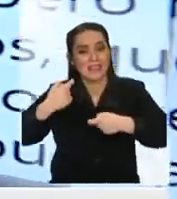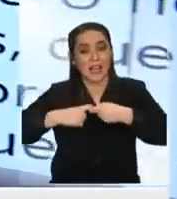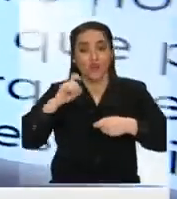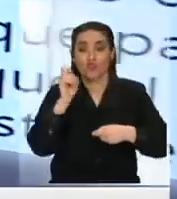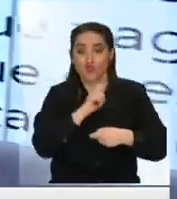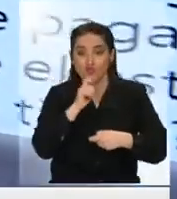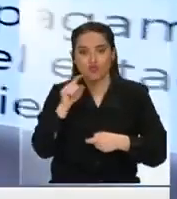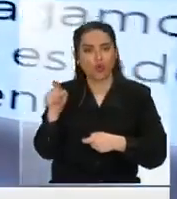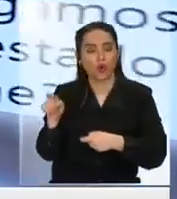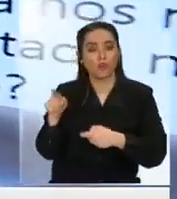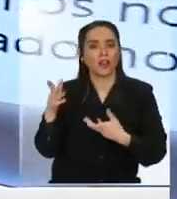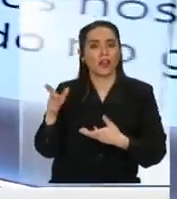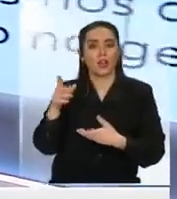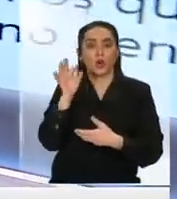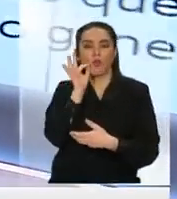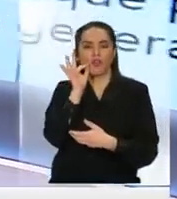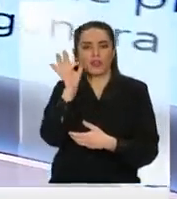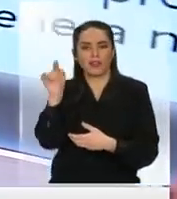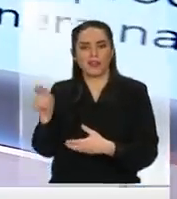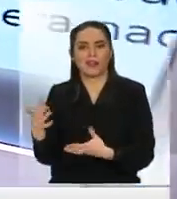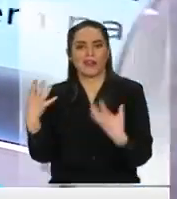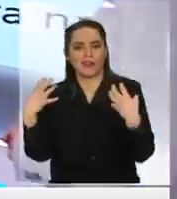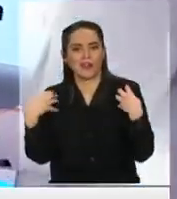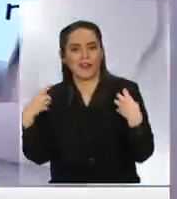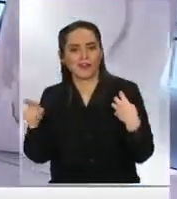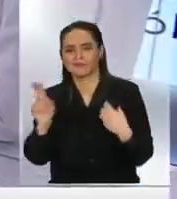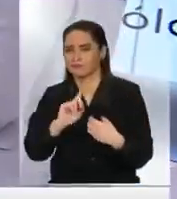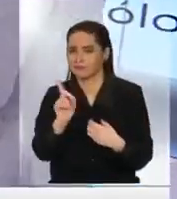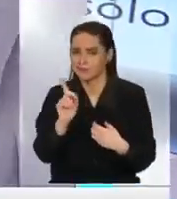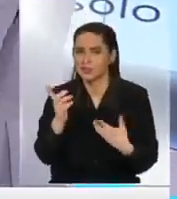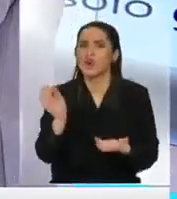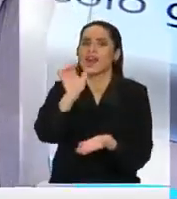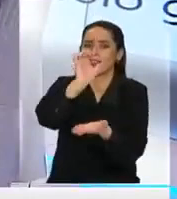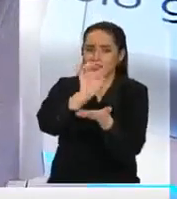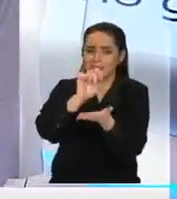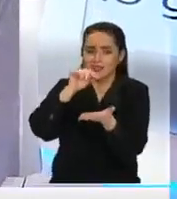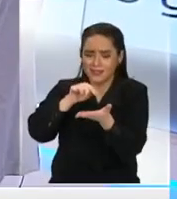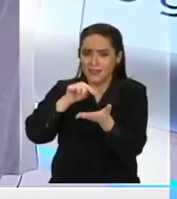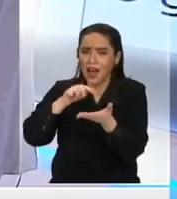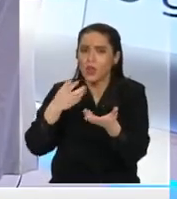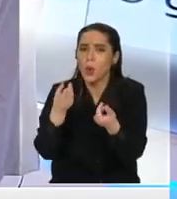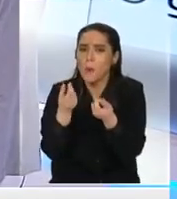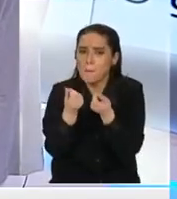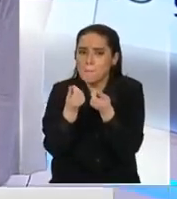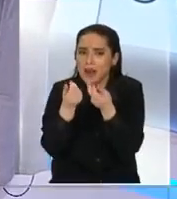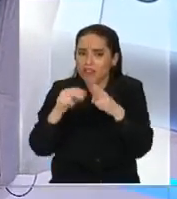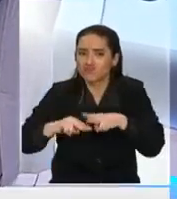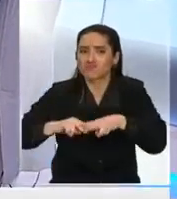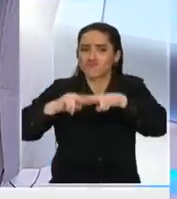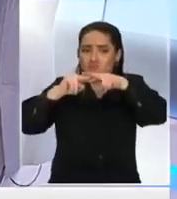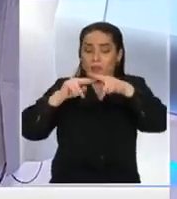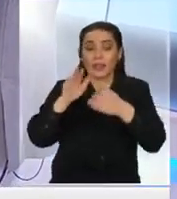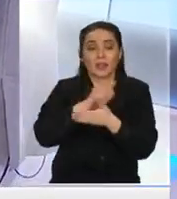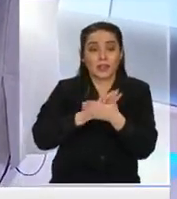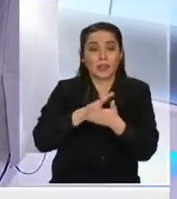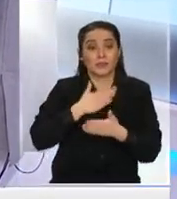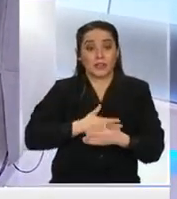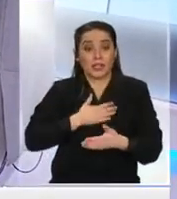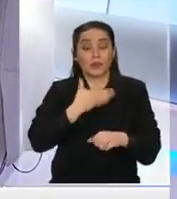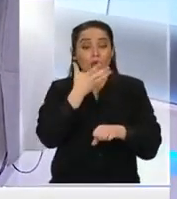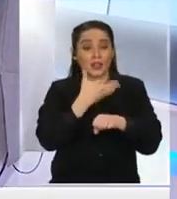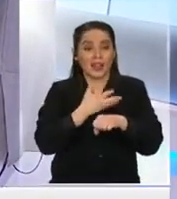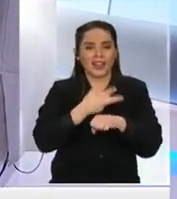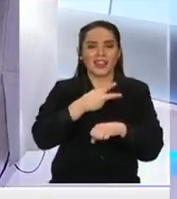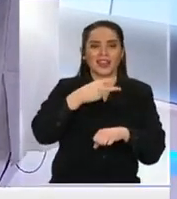produce y es el Estado el que explota la riqueza y queremos que haya Empresa Nacional del Hidrógeno Verde, Empresa Nacional del Litio